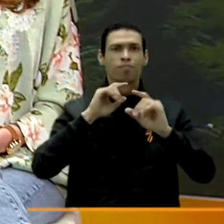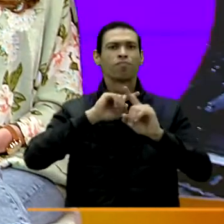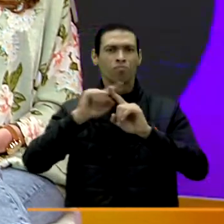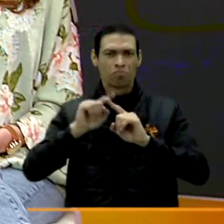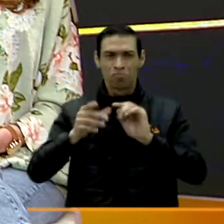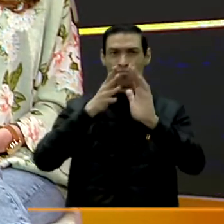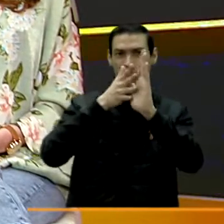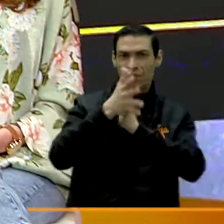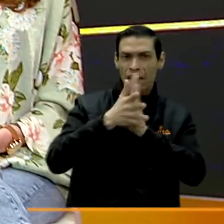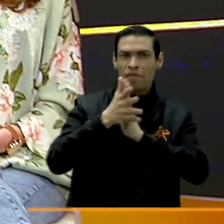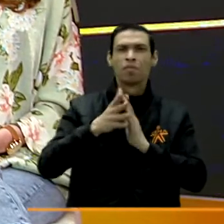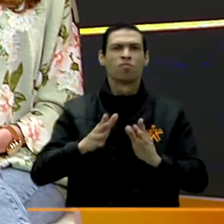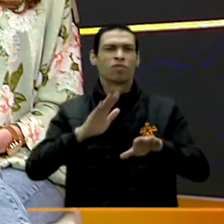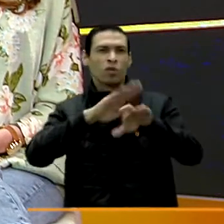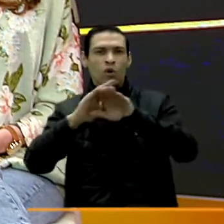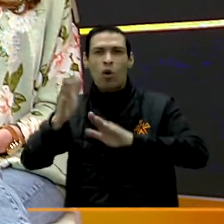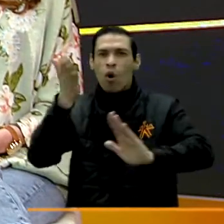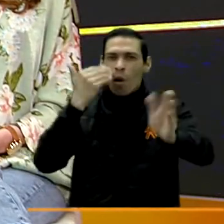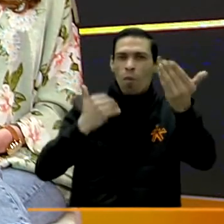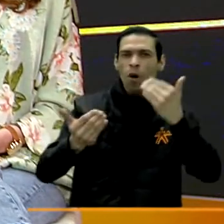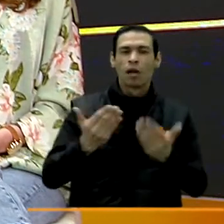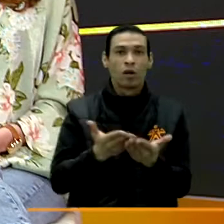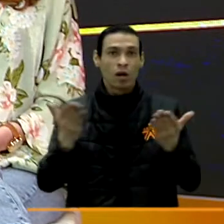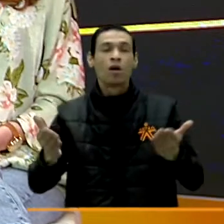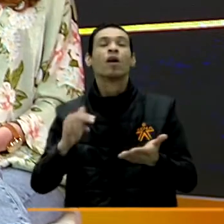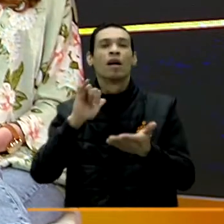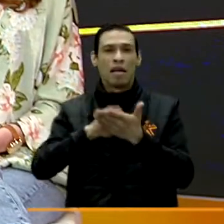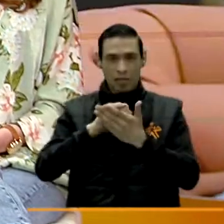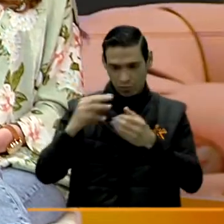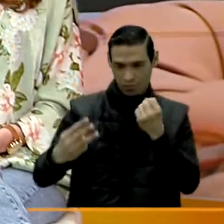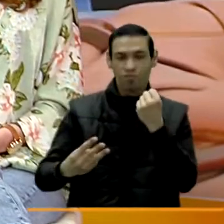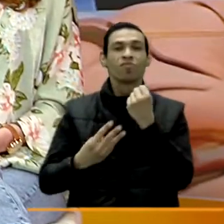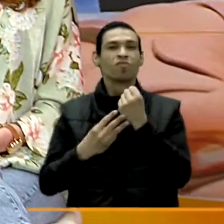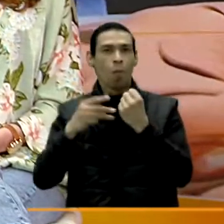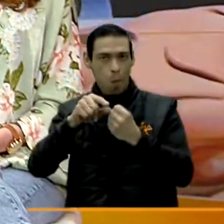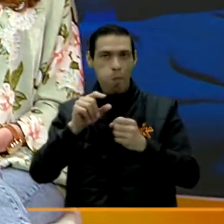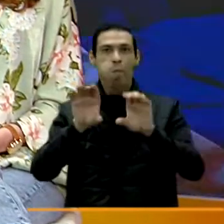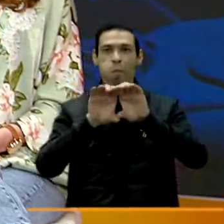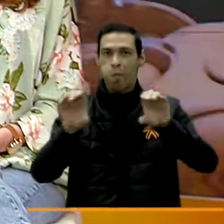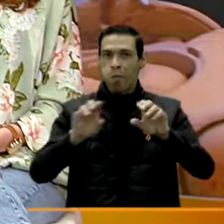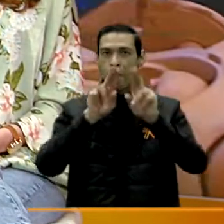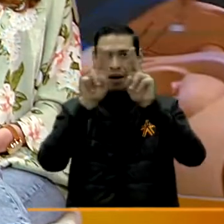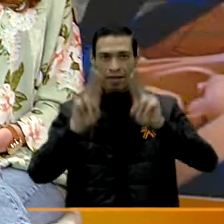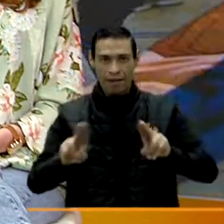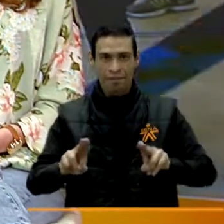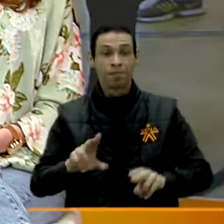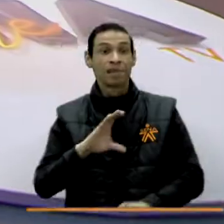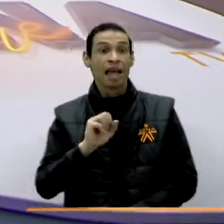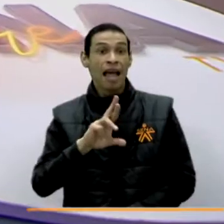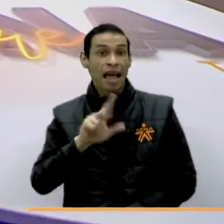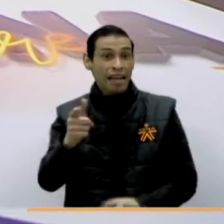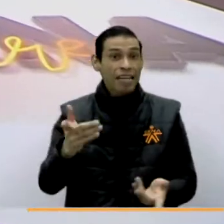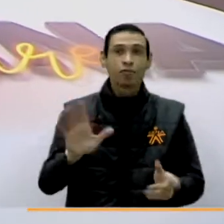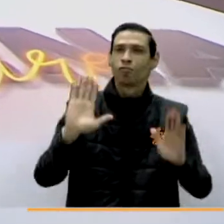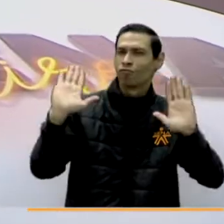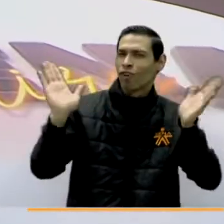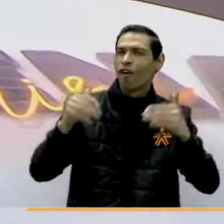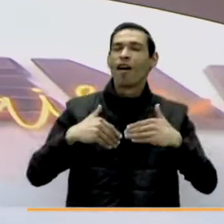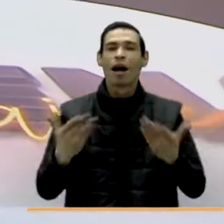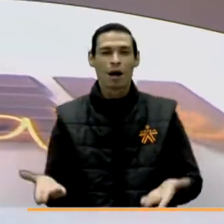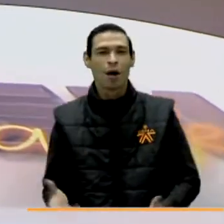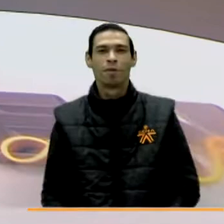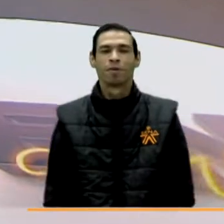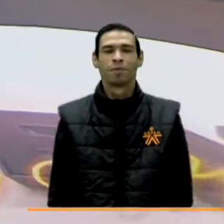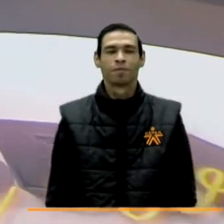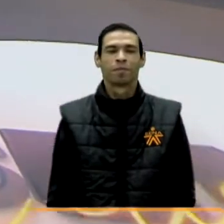Más información, todas las ofertas y convocatorias en www.cena.edu.co. Cris, como siempre, te dejamos la mejor